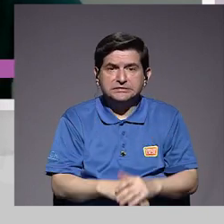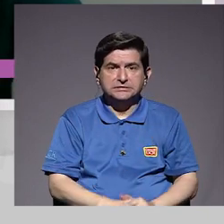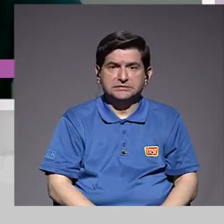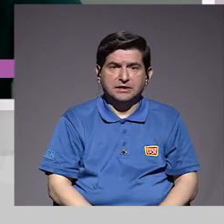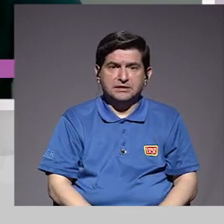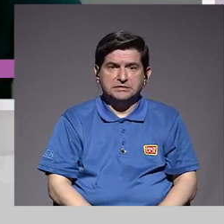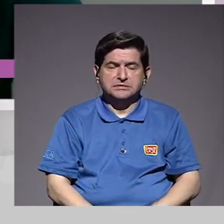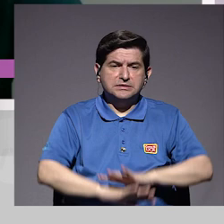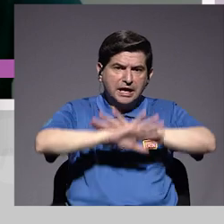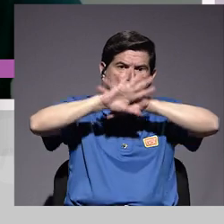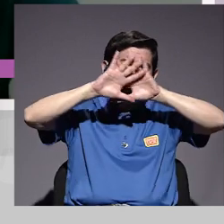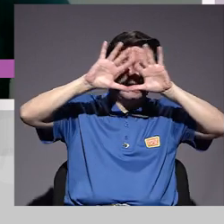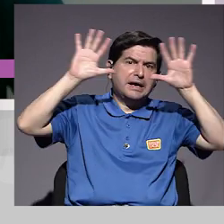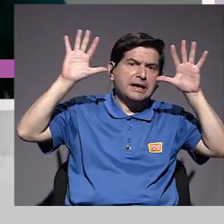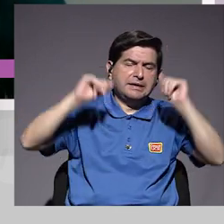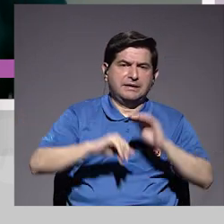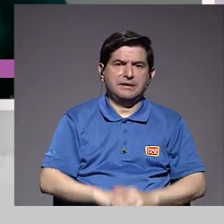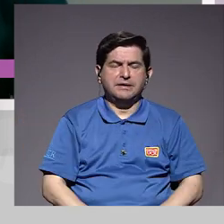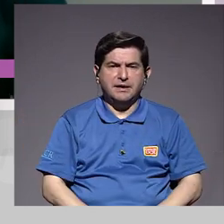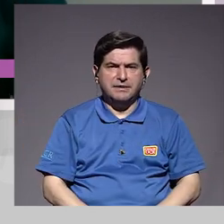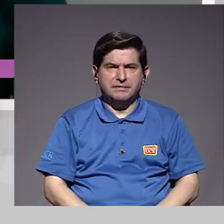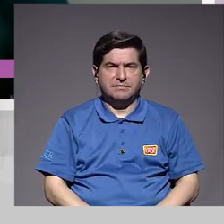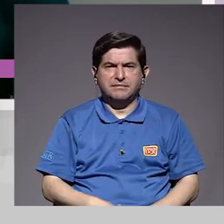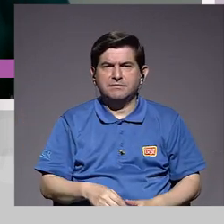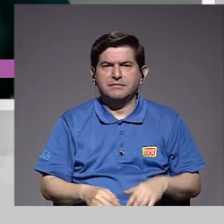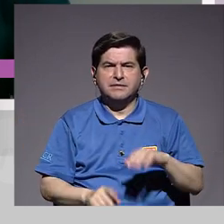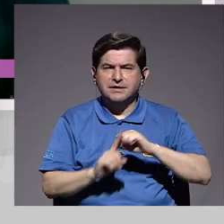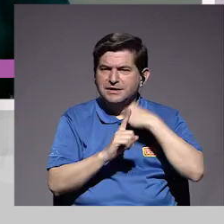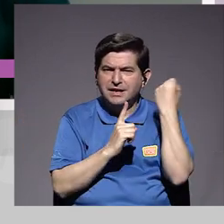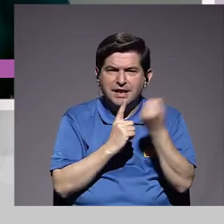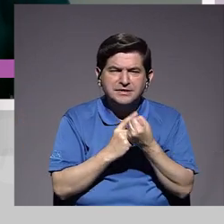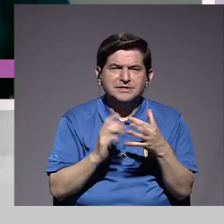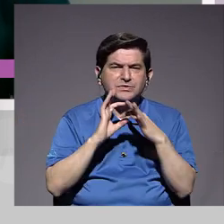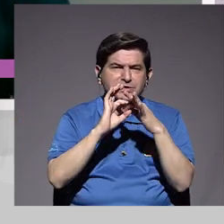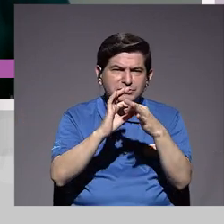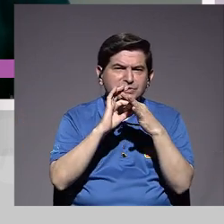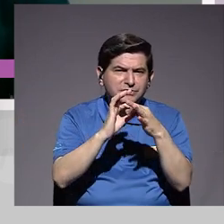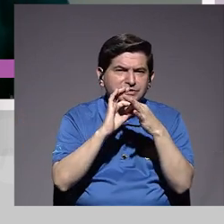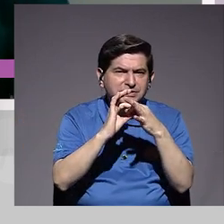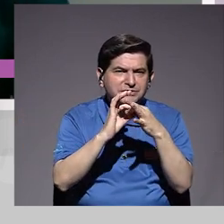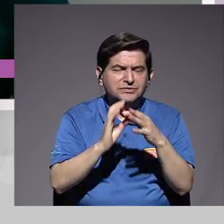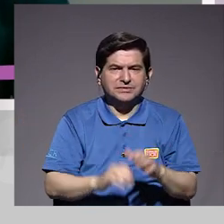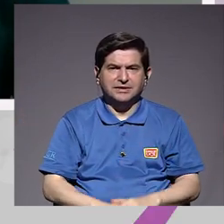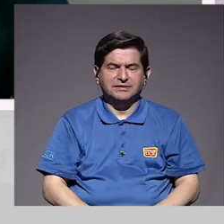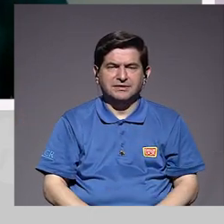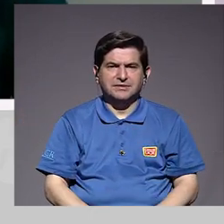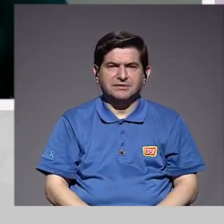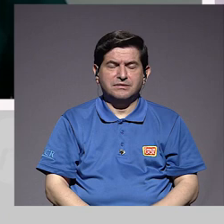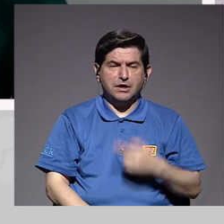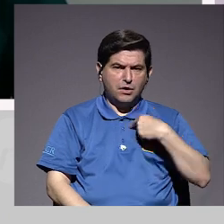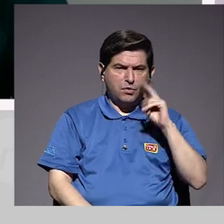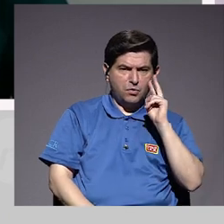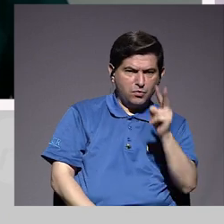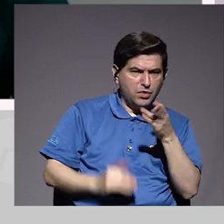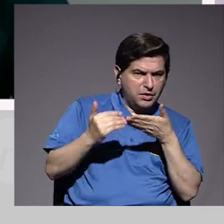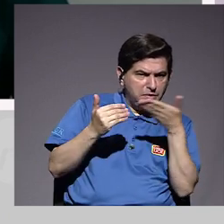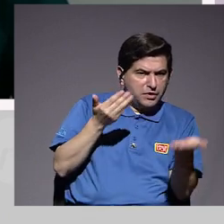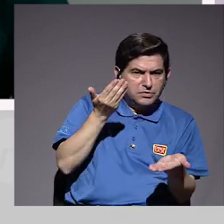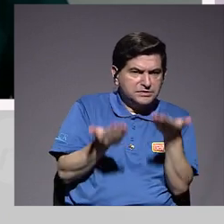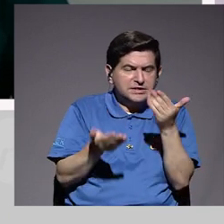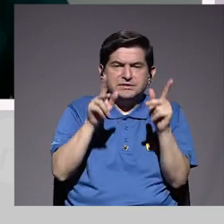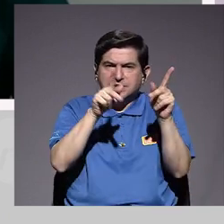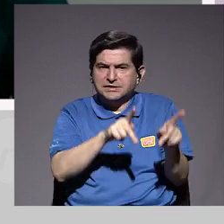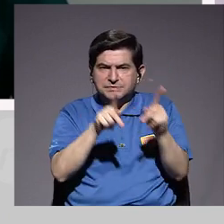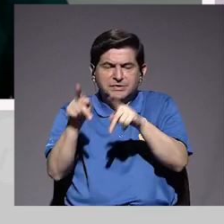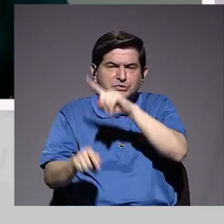Como para aclarar, digamos, también si nos puede referirse un poquito a eso. Pues también porque no ha visto que son cosas,